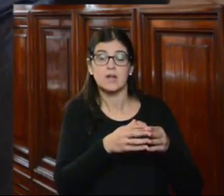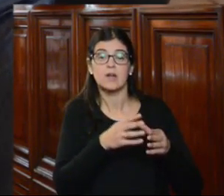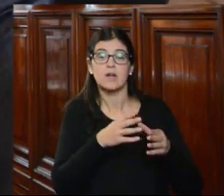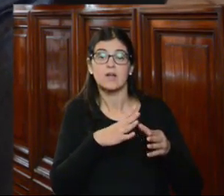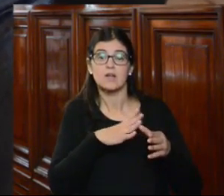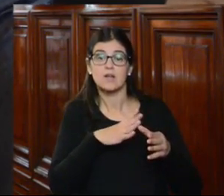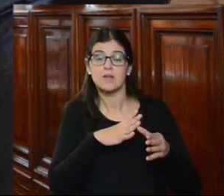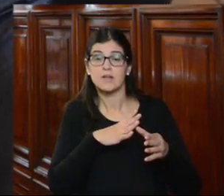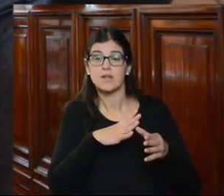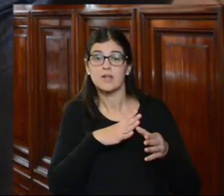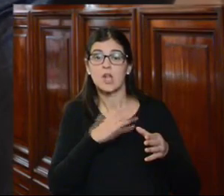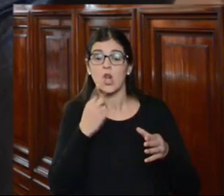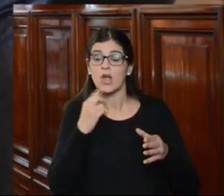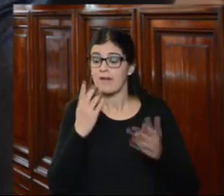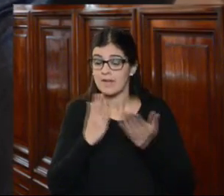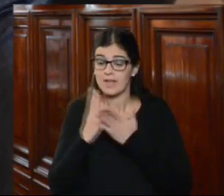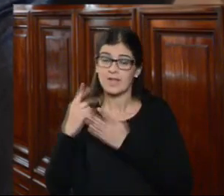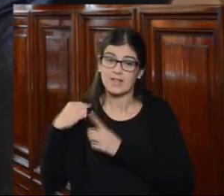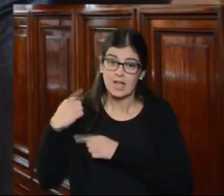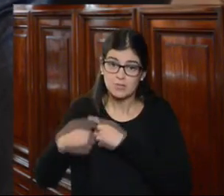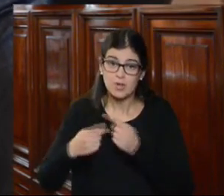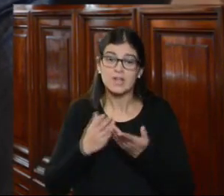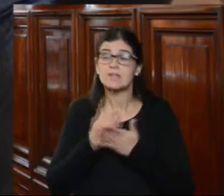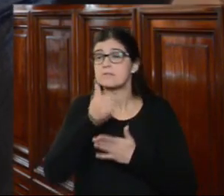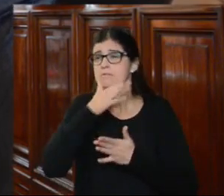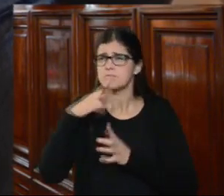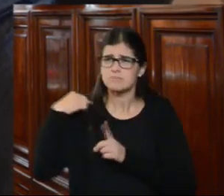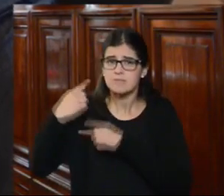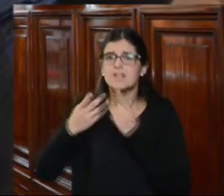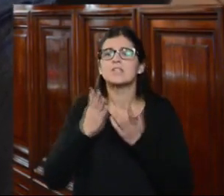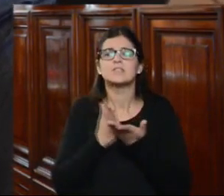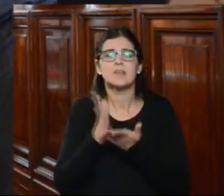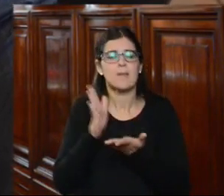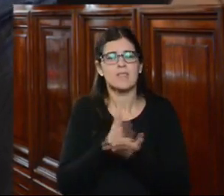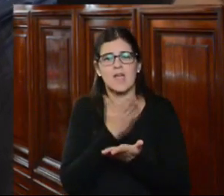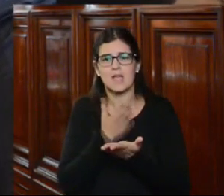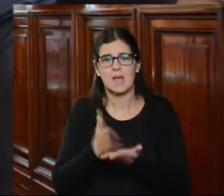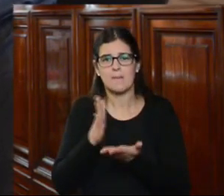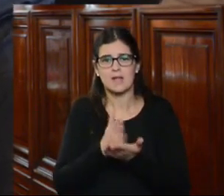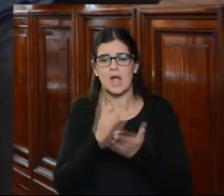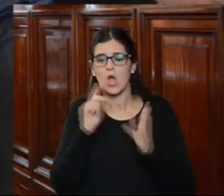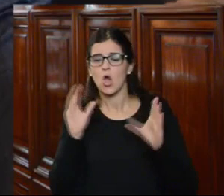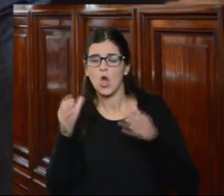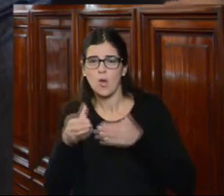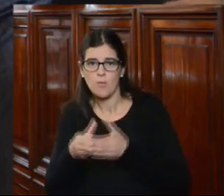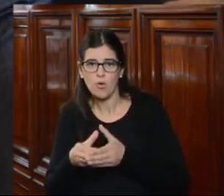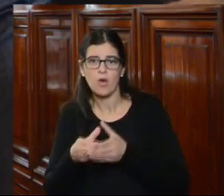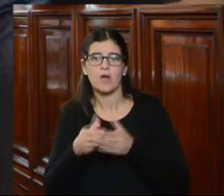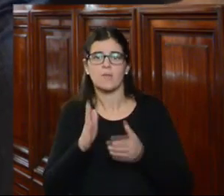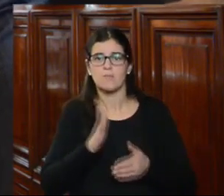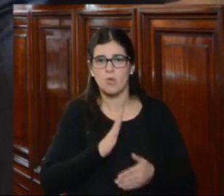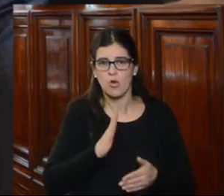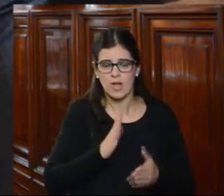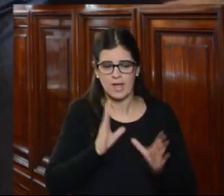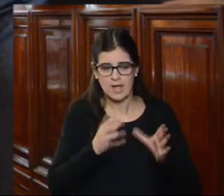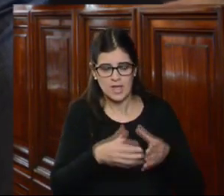normalmente o los que tradicionalmente los que históricamente han sido discriminados comunidades LGBTI mujeres